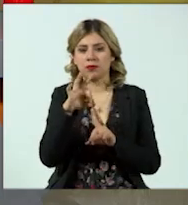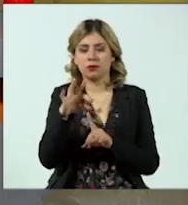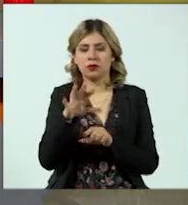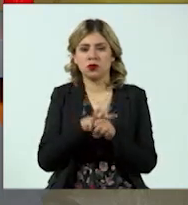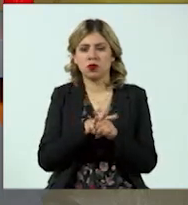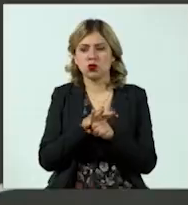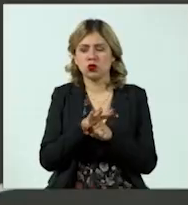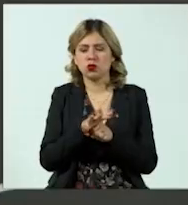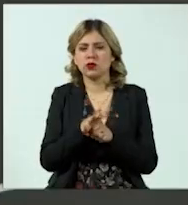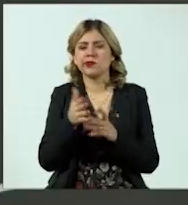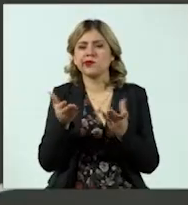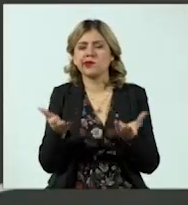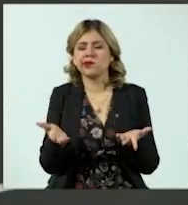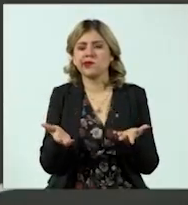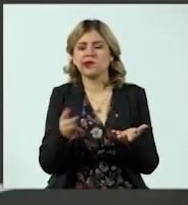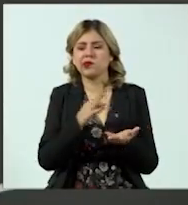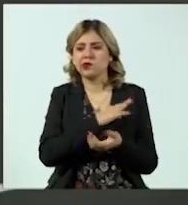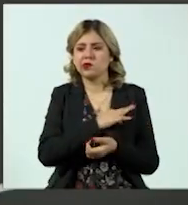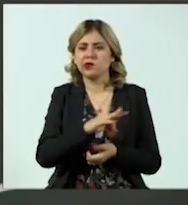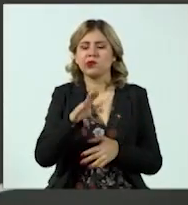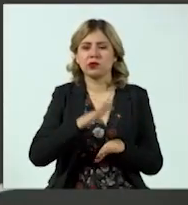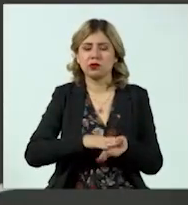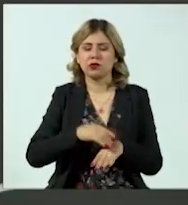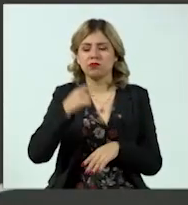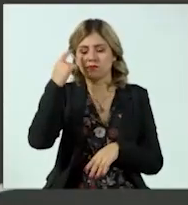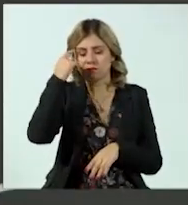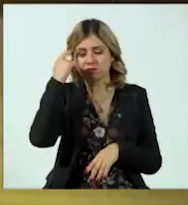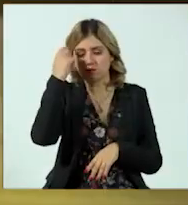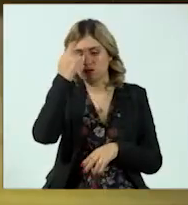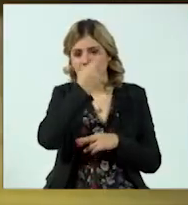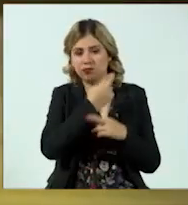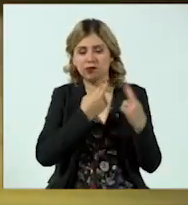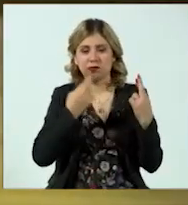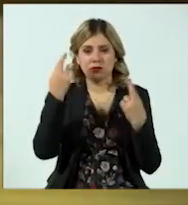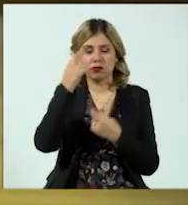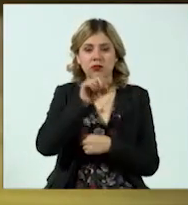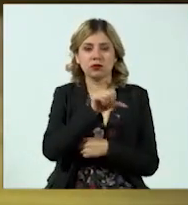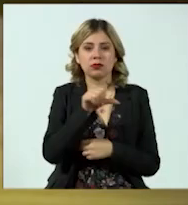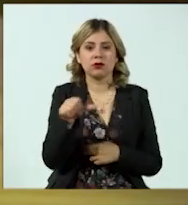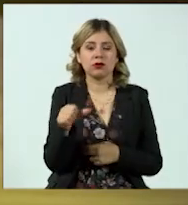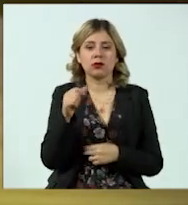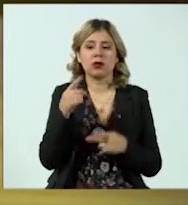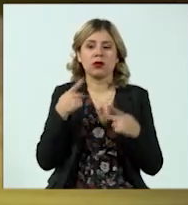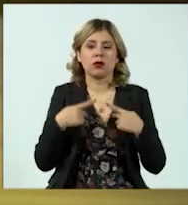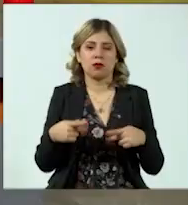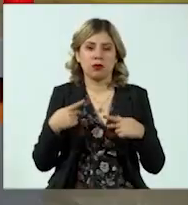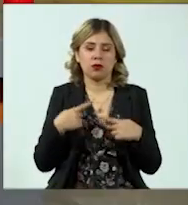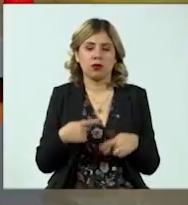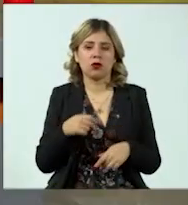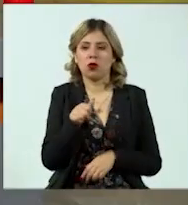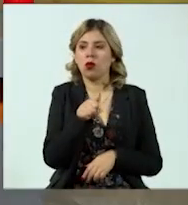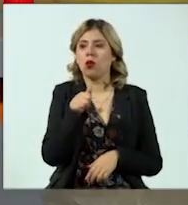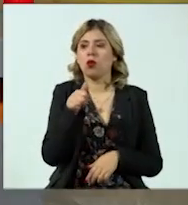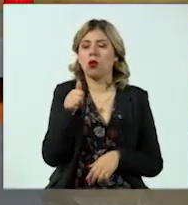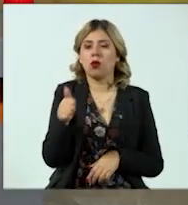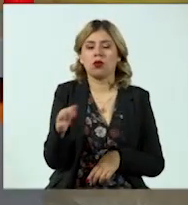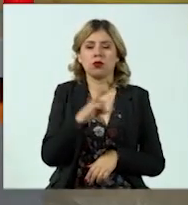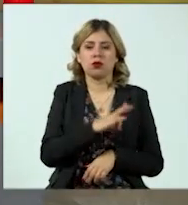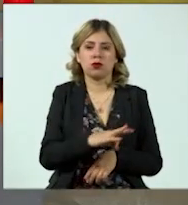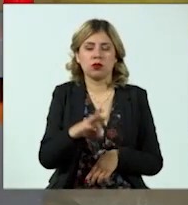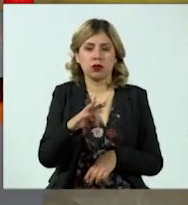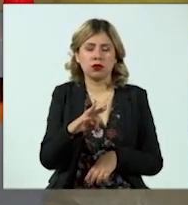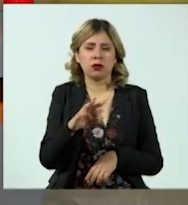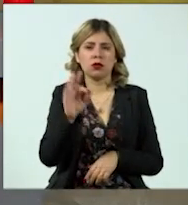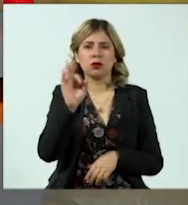promedio, que a ella le parezca más apto y también al perfil del aspirante. En otro caso, por ejemplo, en